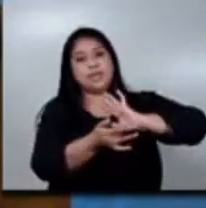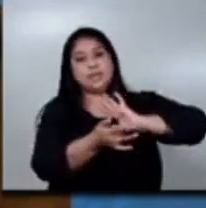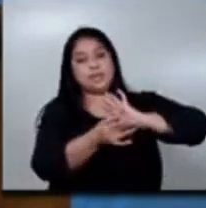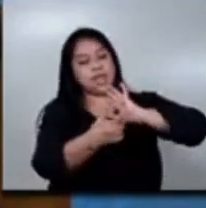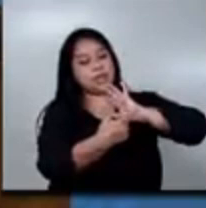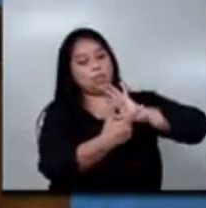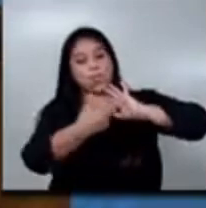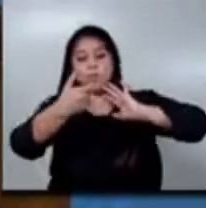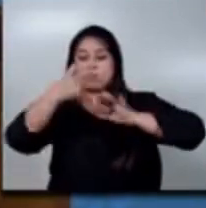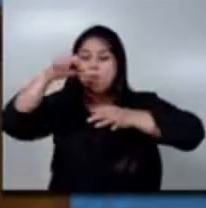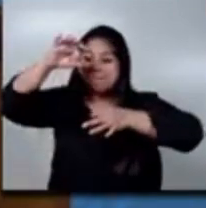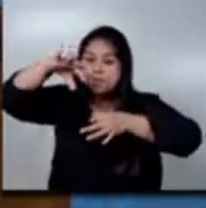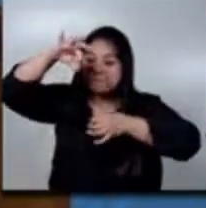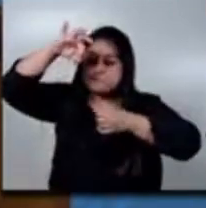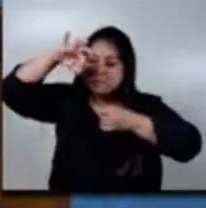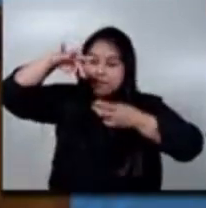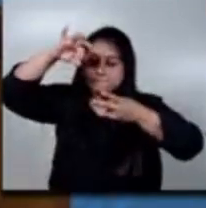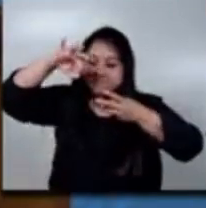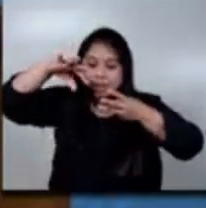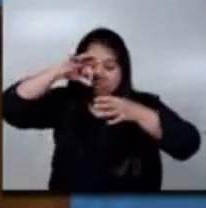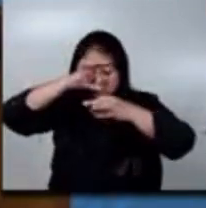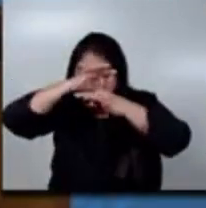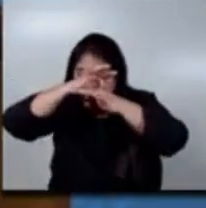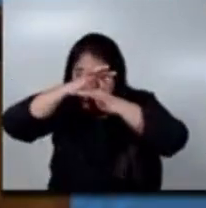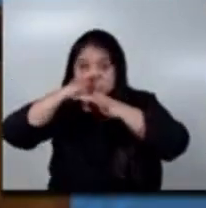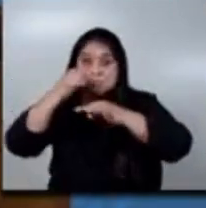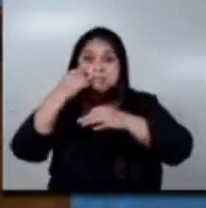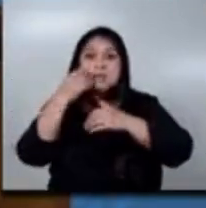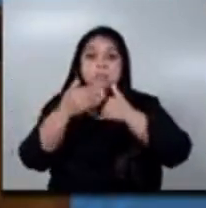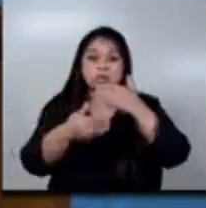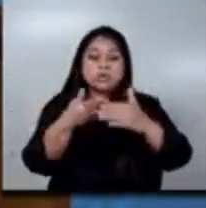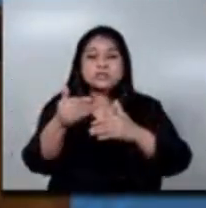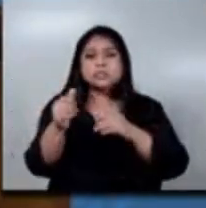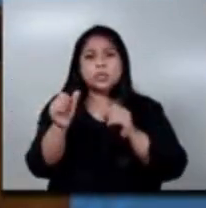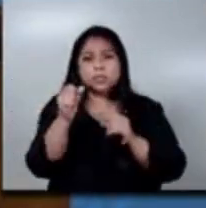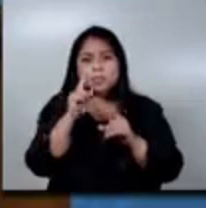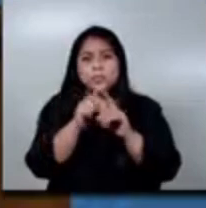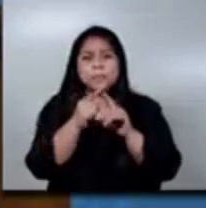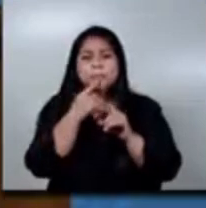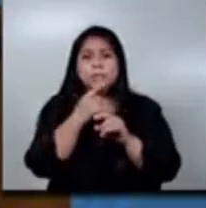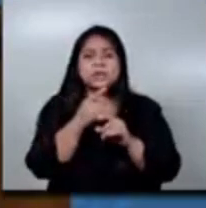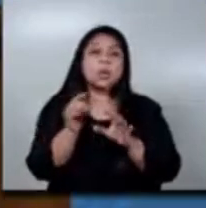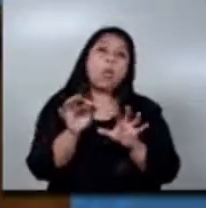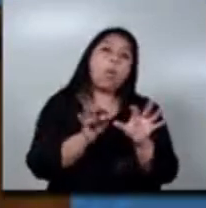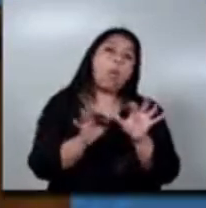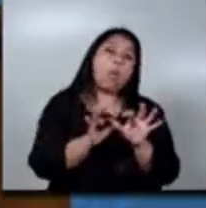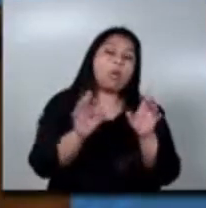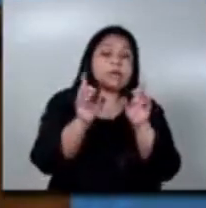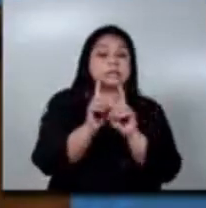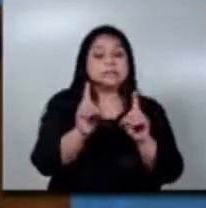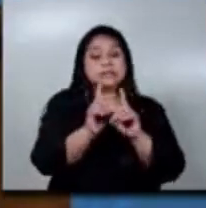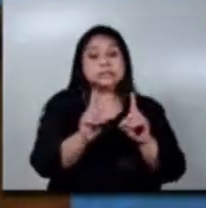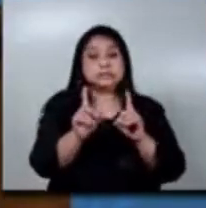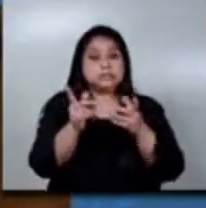determinar si hay algún progreso donde pueda mejorar o el diagnóstico se estabiliza